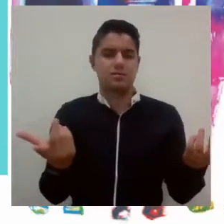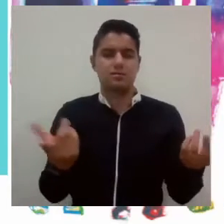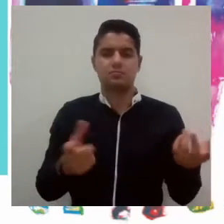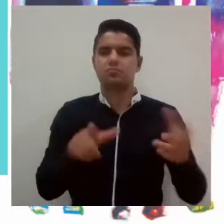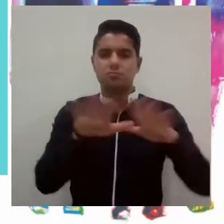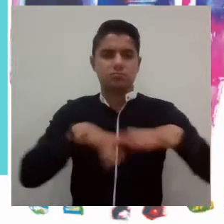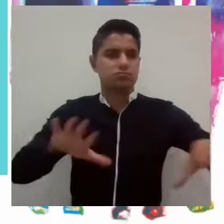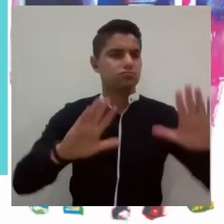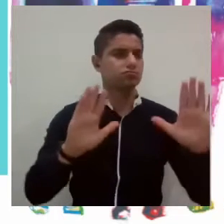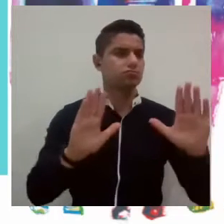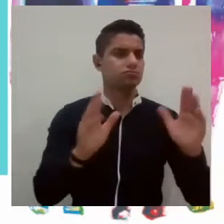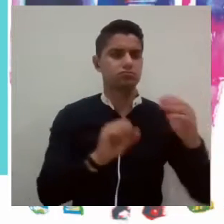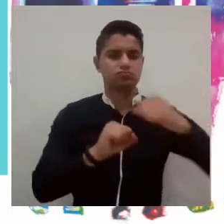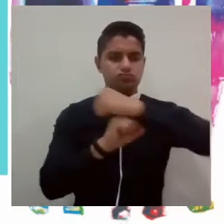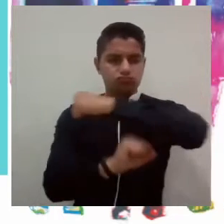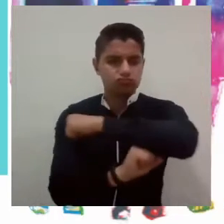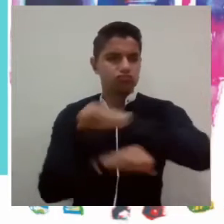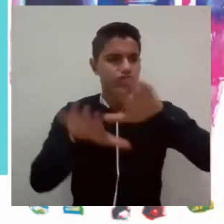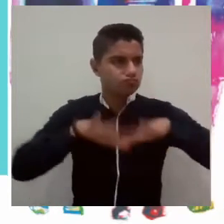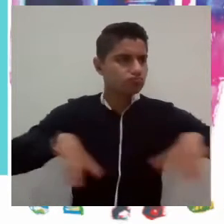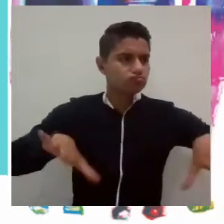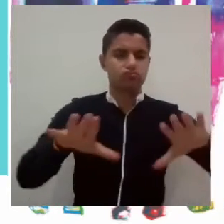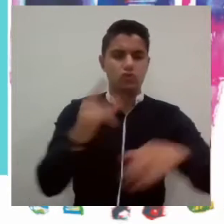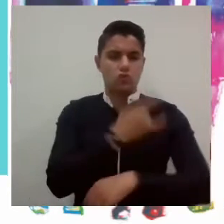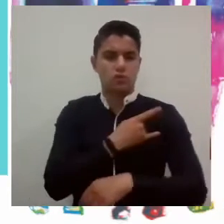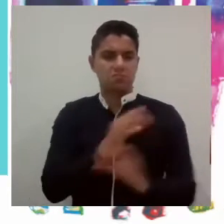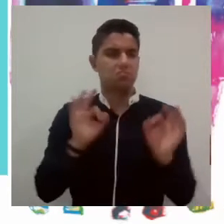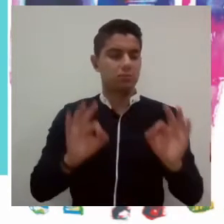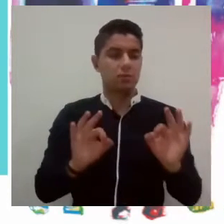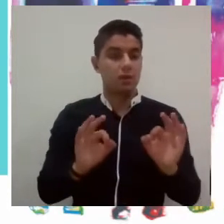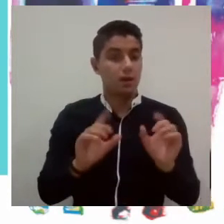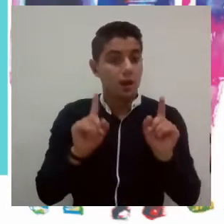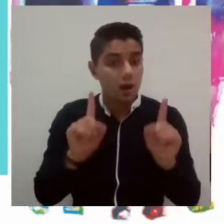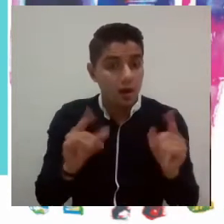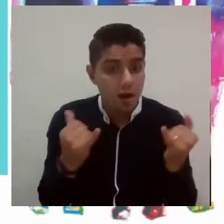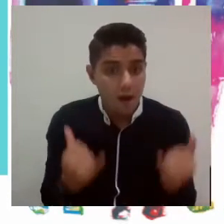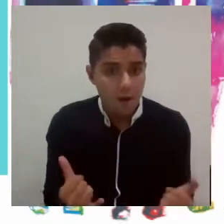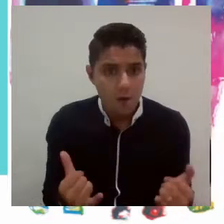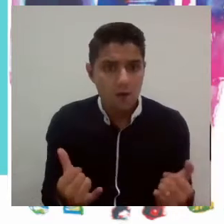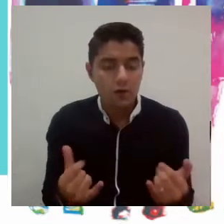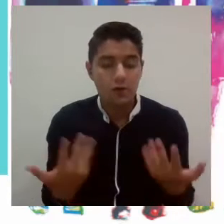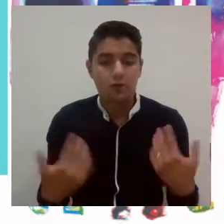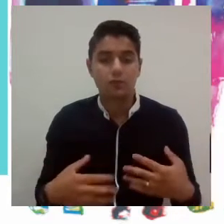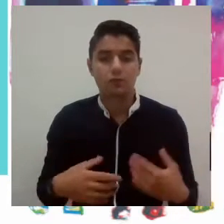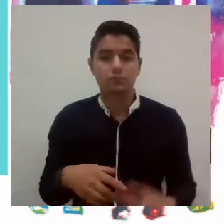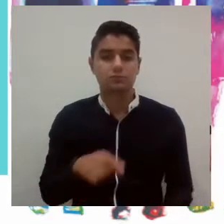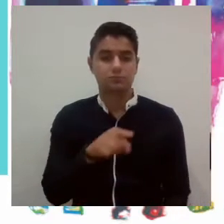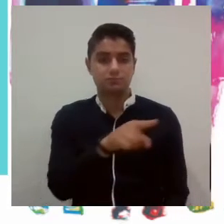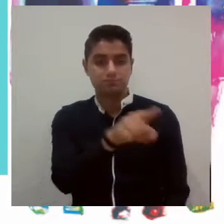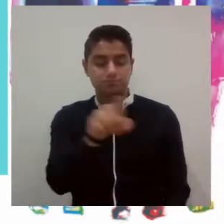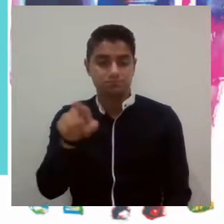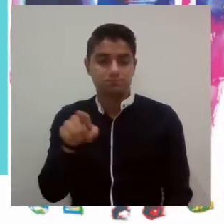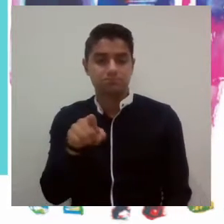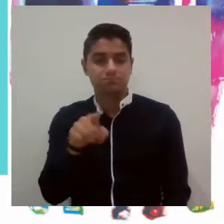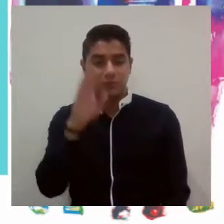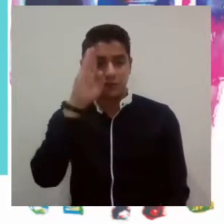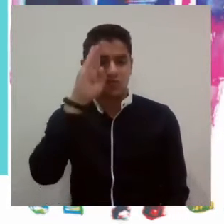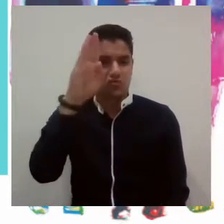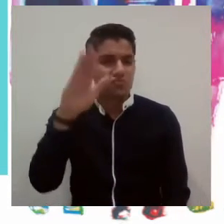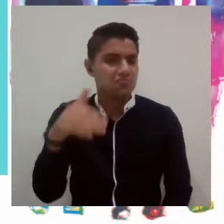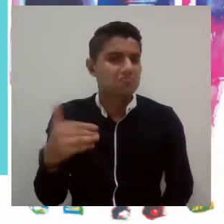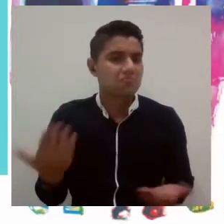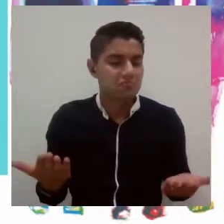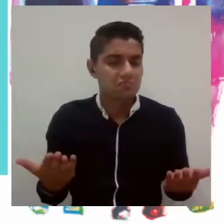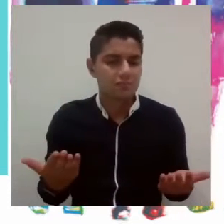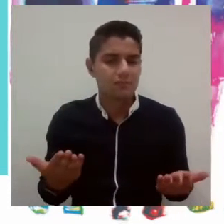estudiantes físicamente instalados, y la nueva realidad nos ha enseñado que la vocación de futuro